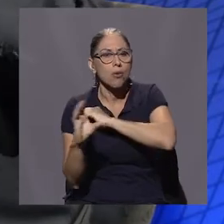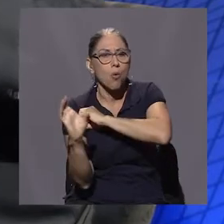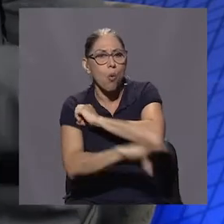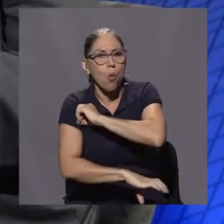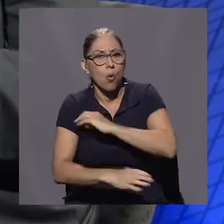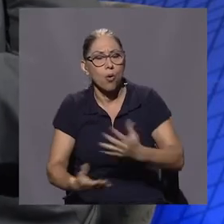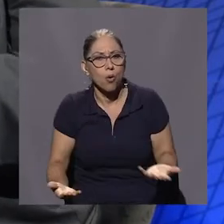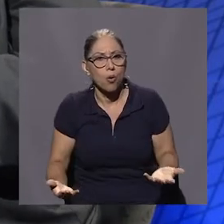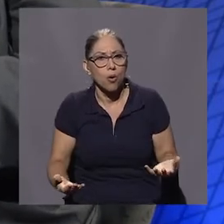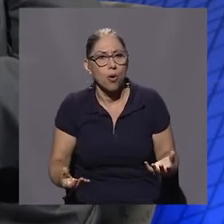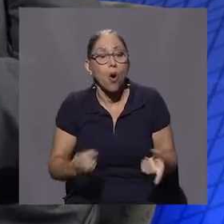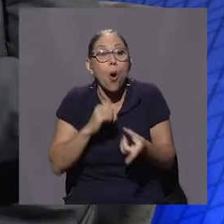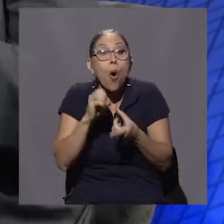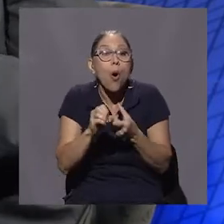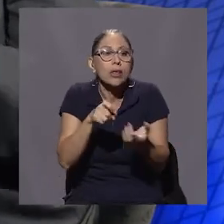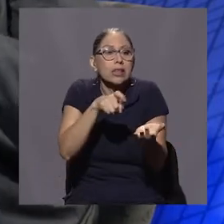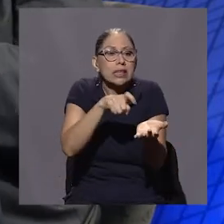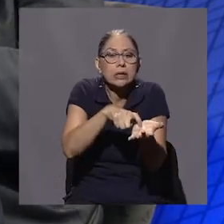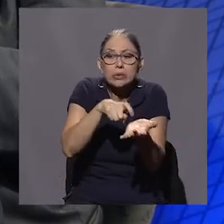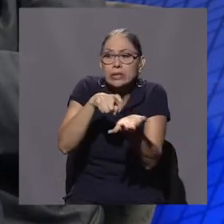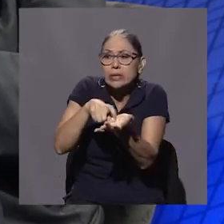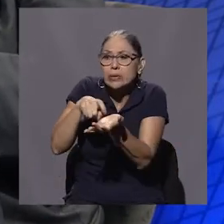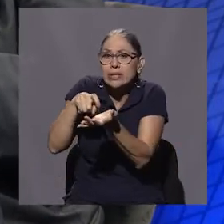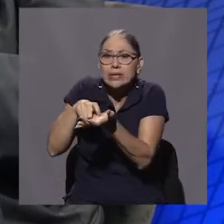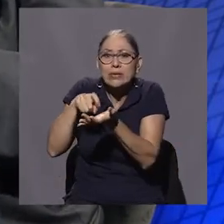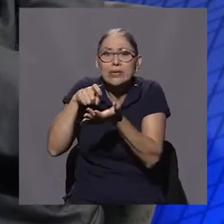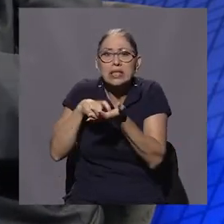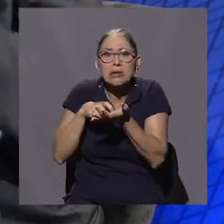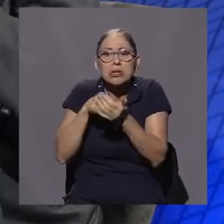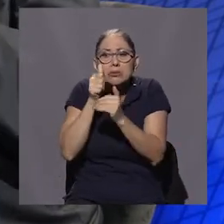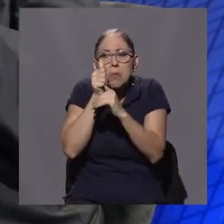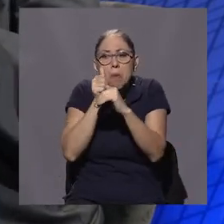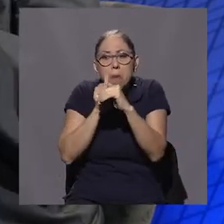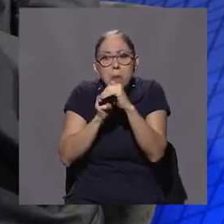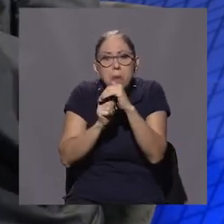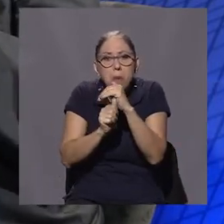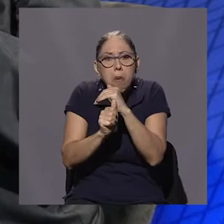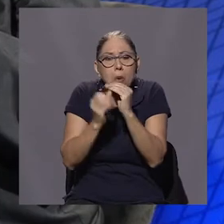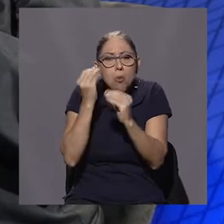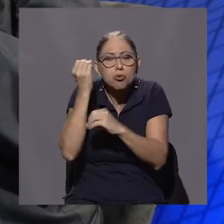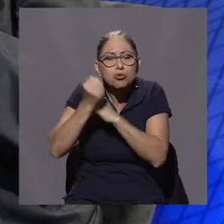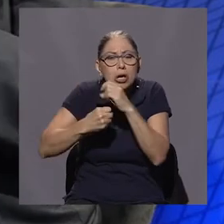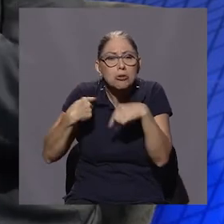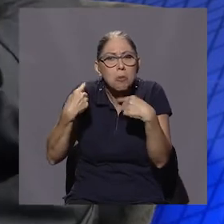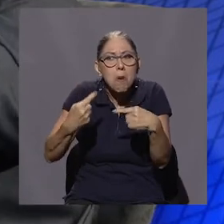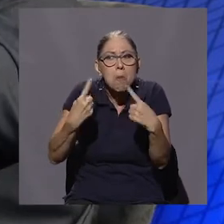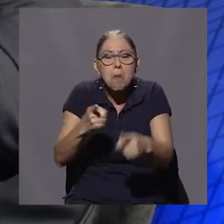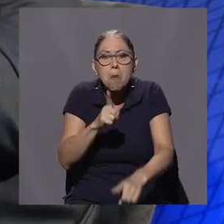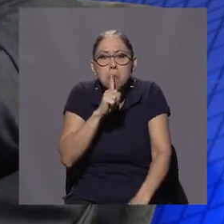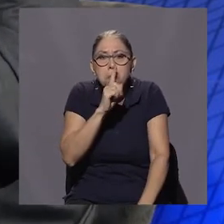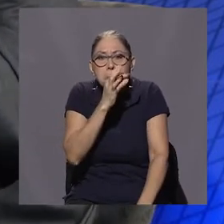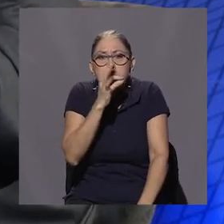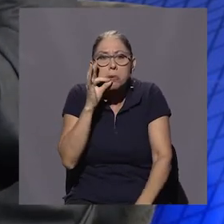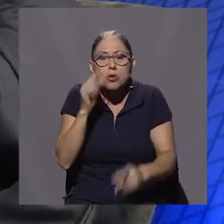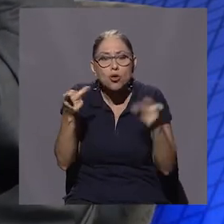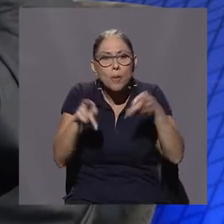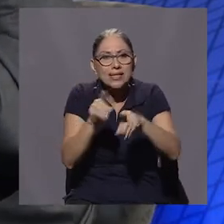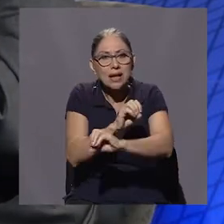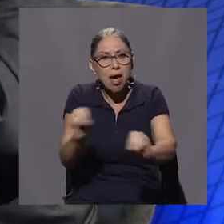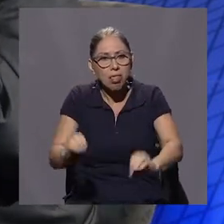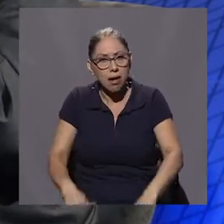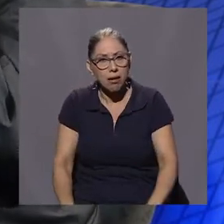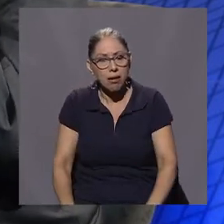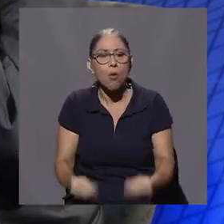años y años las deudas de empresas y no pasa nada. ¿Cómo me explica a mí un